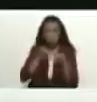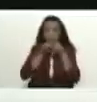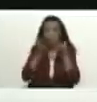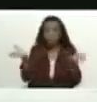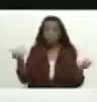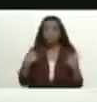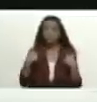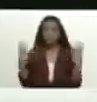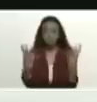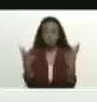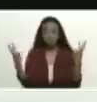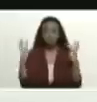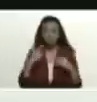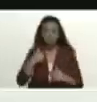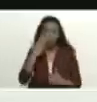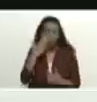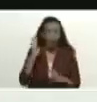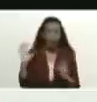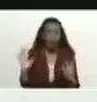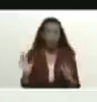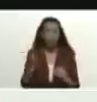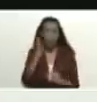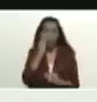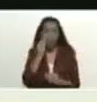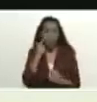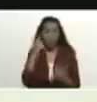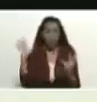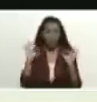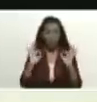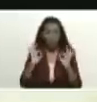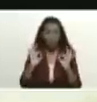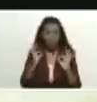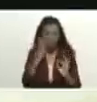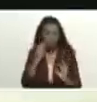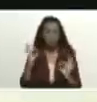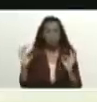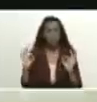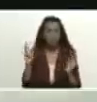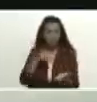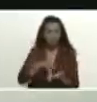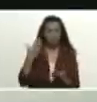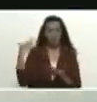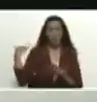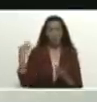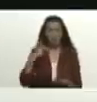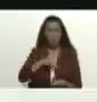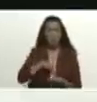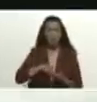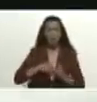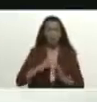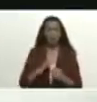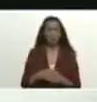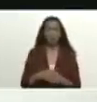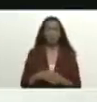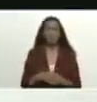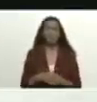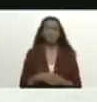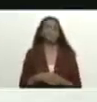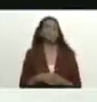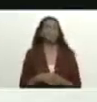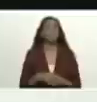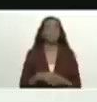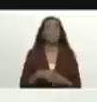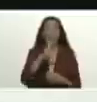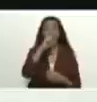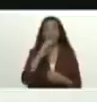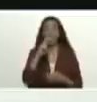yo ya tengo una experiencia importante en